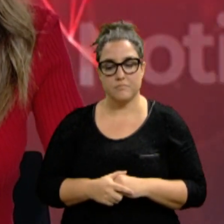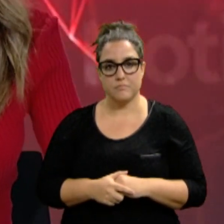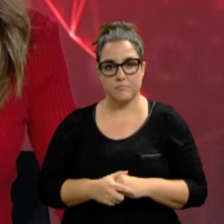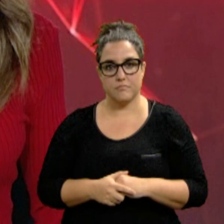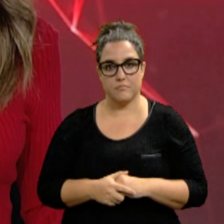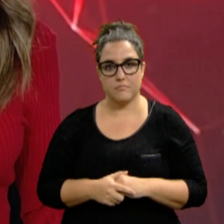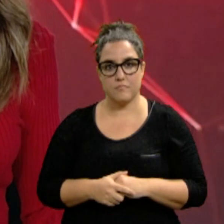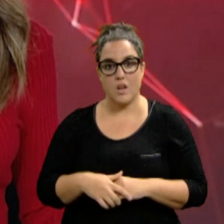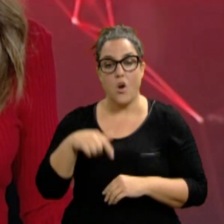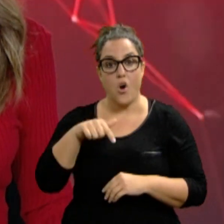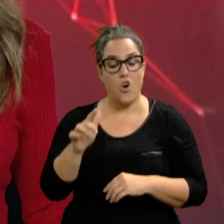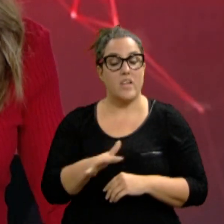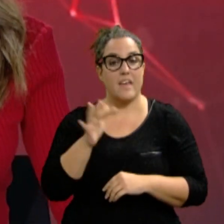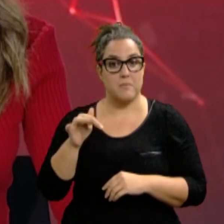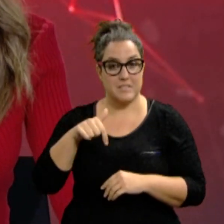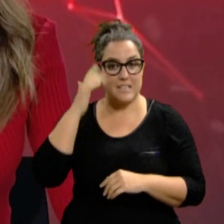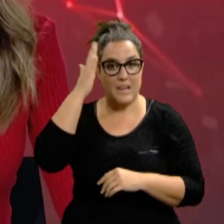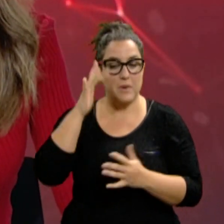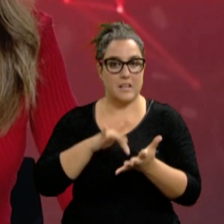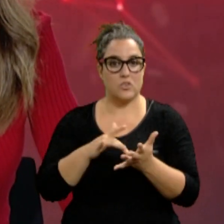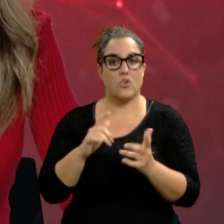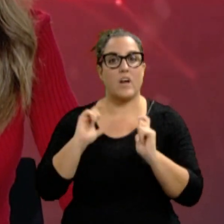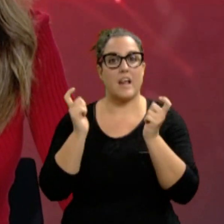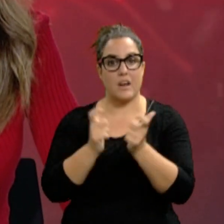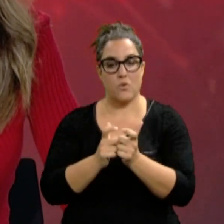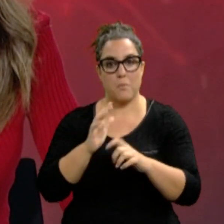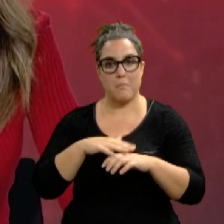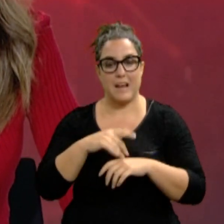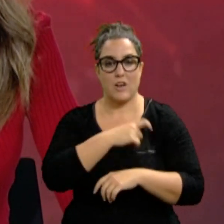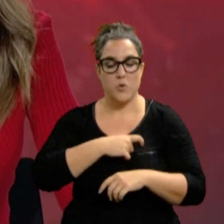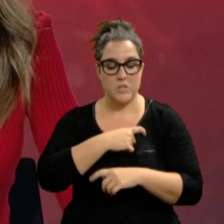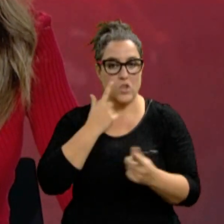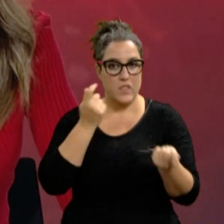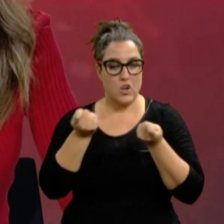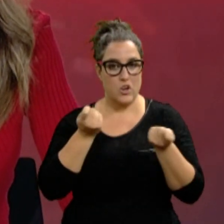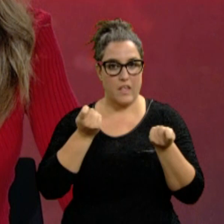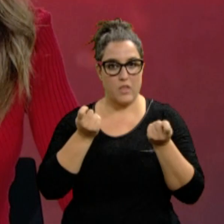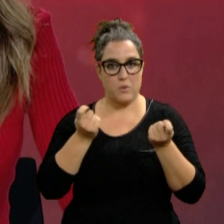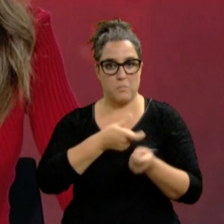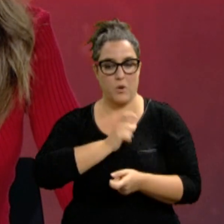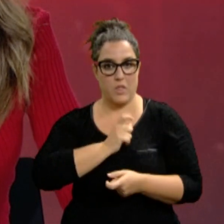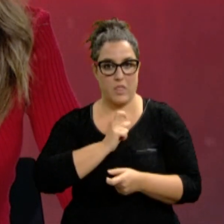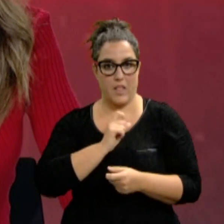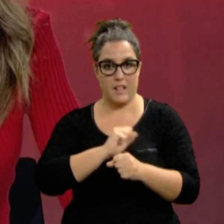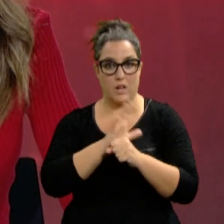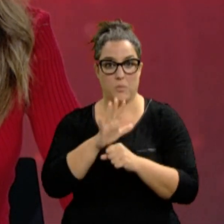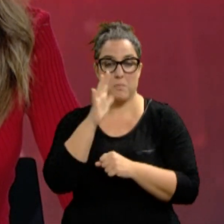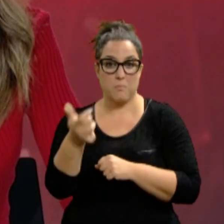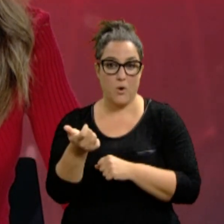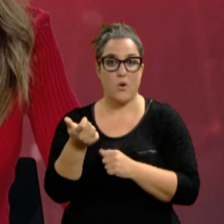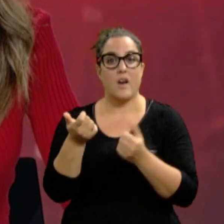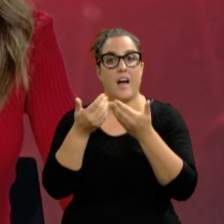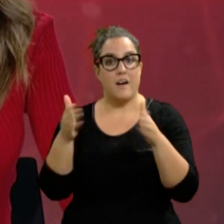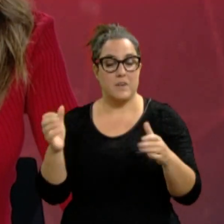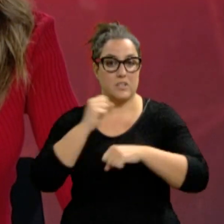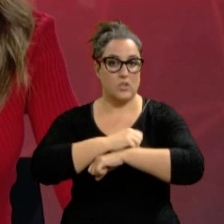Bueno, pues hoy además se ha celebrado en Navarra la primera reunión de la Comisión de Coordinación Policial de la COVID tras la apertura de las terrazas de bares y restaurantes y la